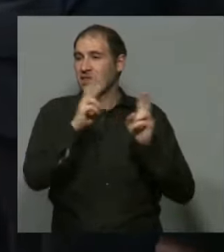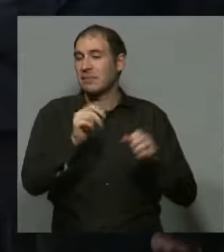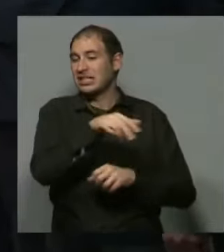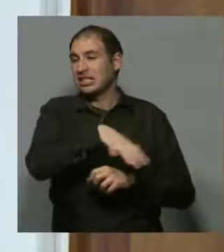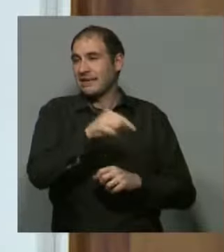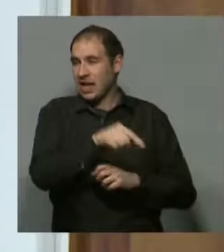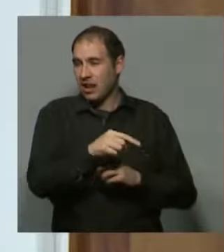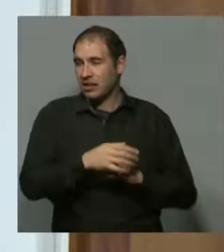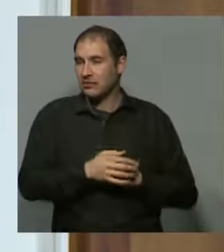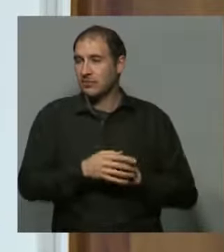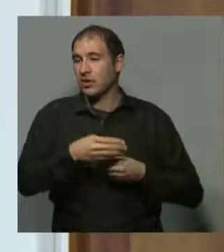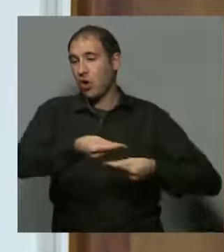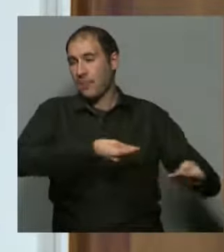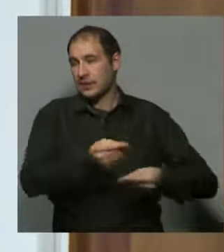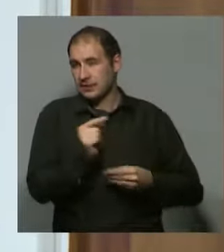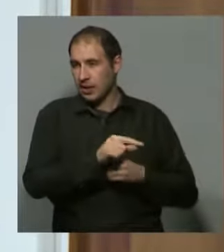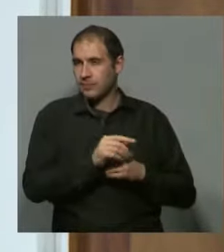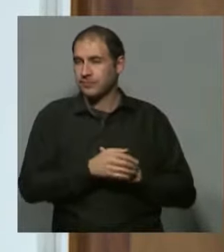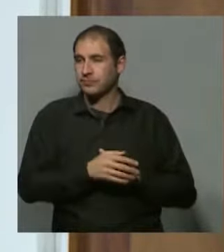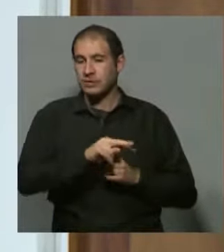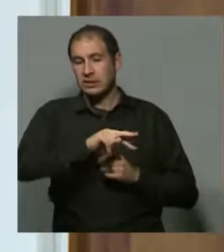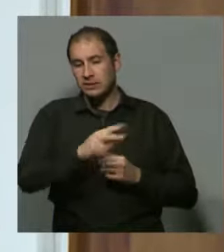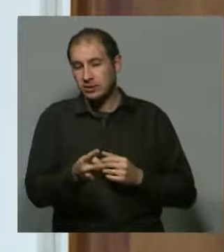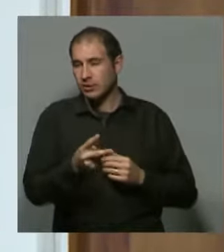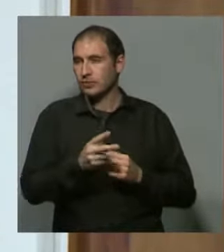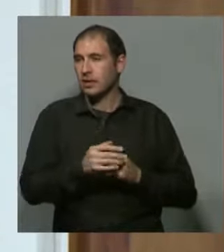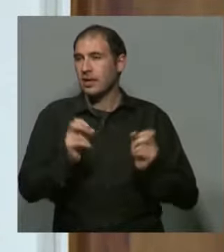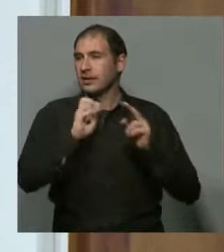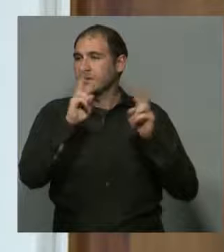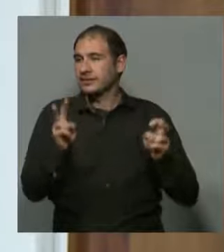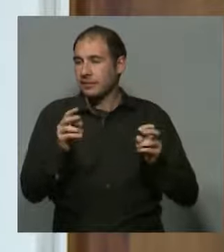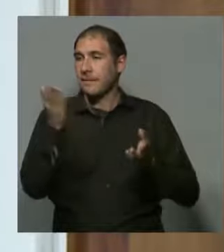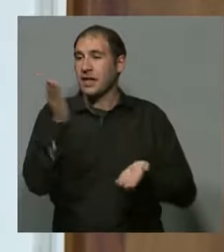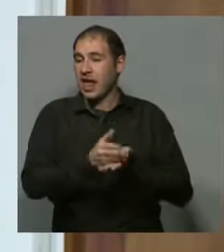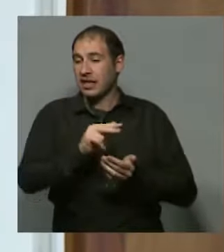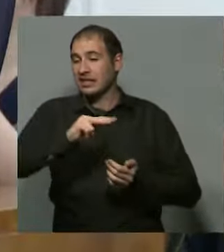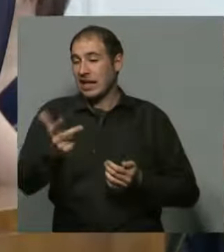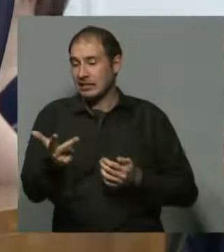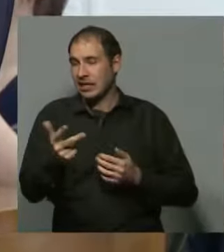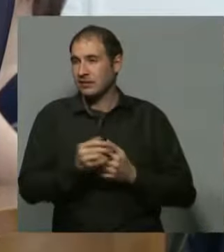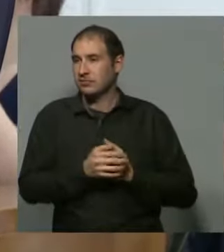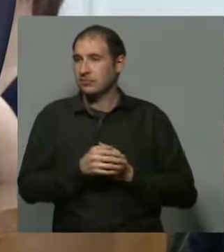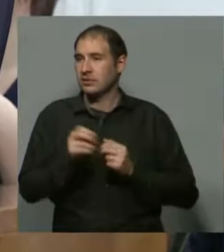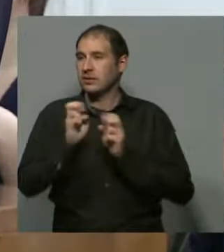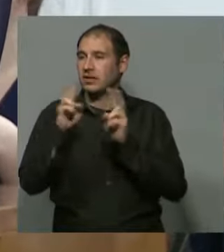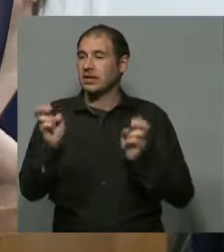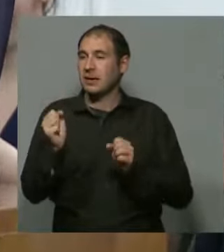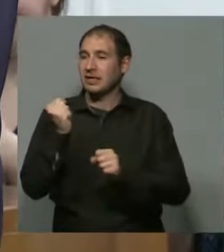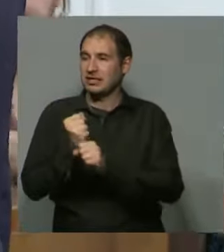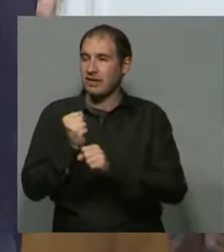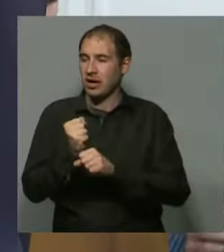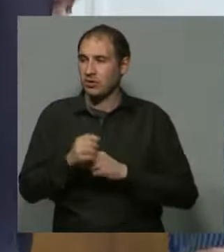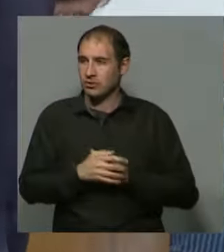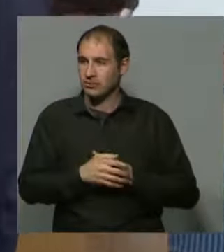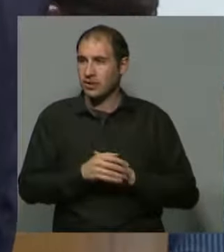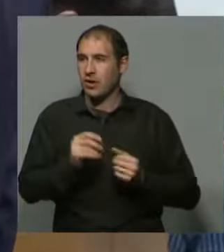civiles y comerciales, en la segunda las penales y en la tercera las causas laborales,